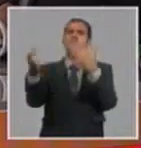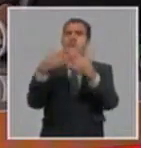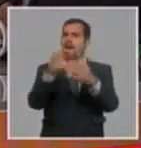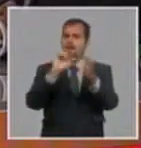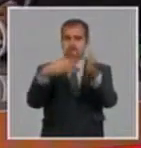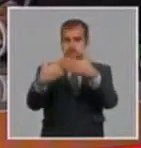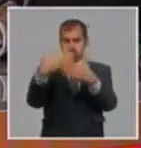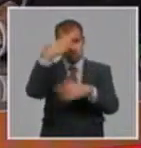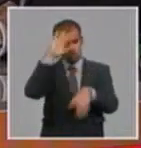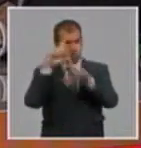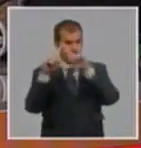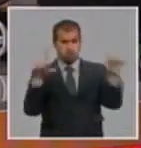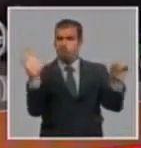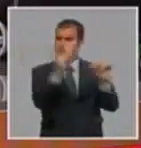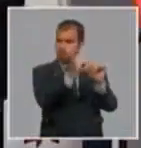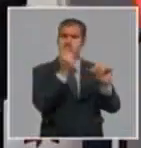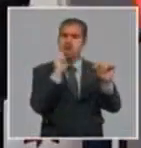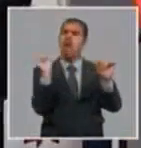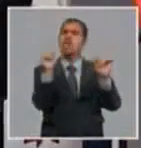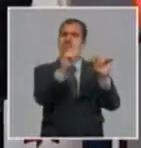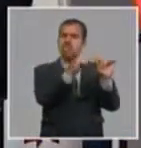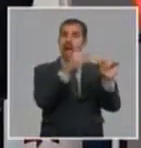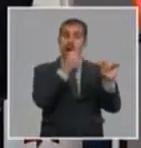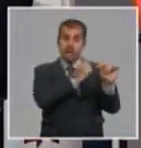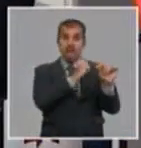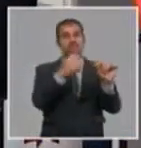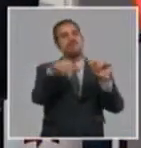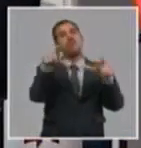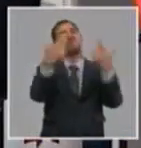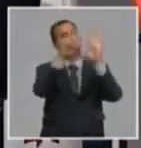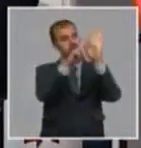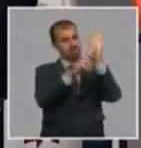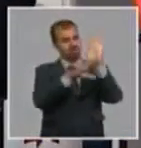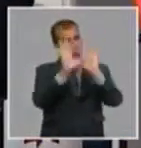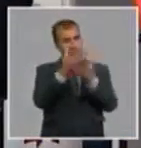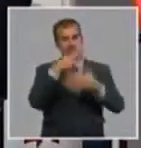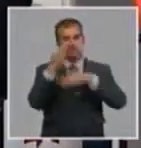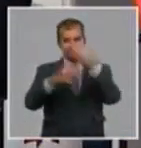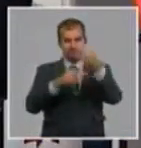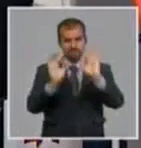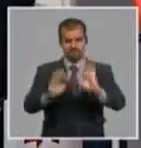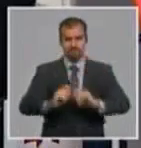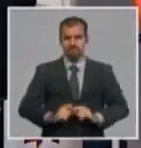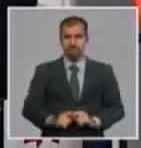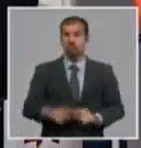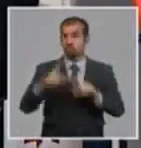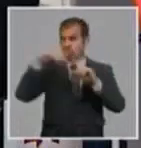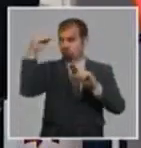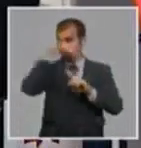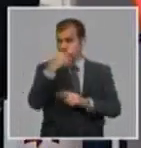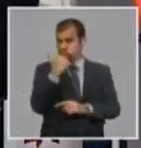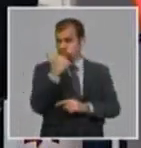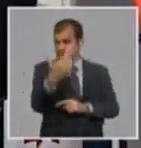requisitos y principios. Normalmente la alta tecnología se caracteriza en temas de la